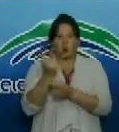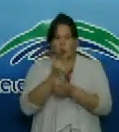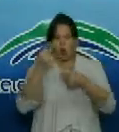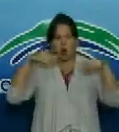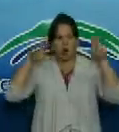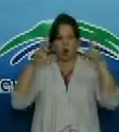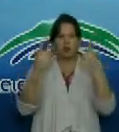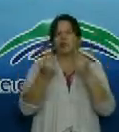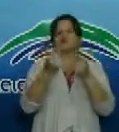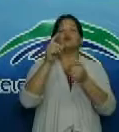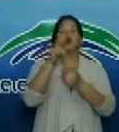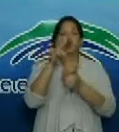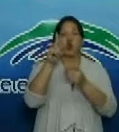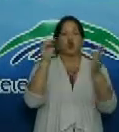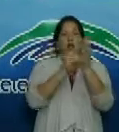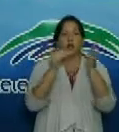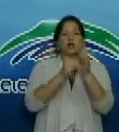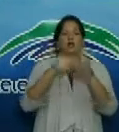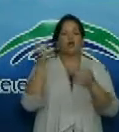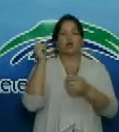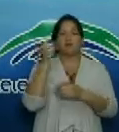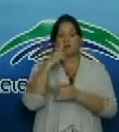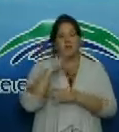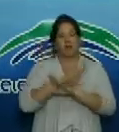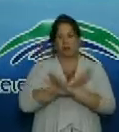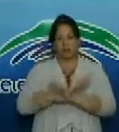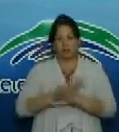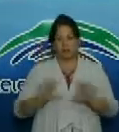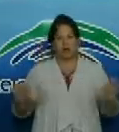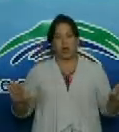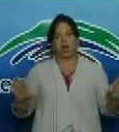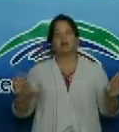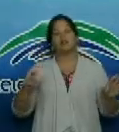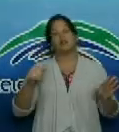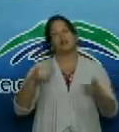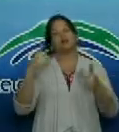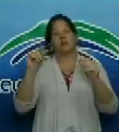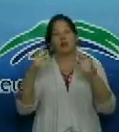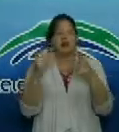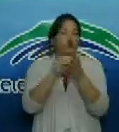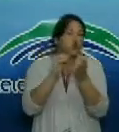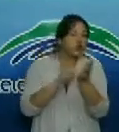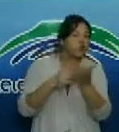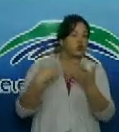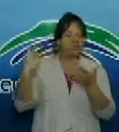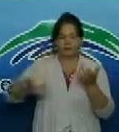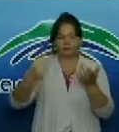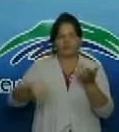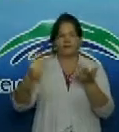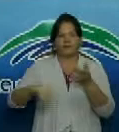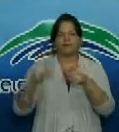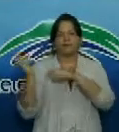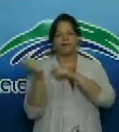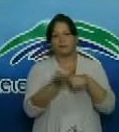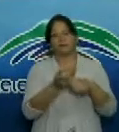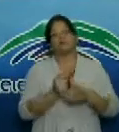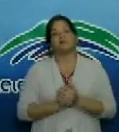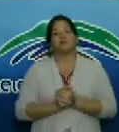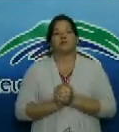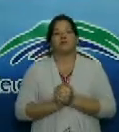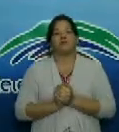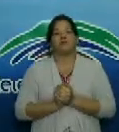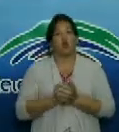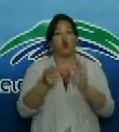las 2 de la tarde yo creo que hay mucho mayor tiempo además si el béisbol por ejemplo se incluye como asignatura dentro de la educación